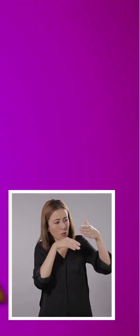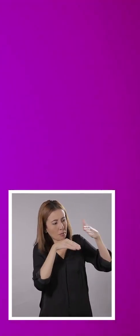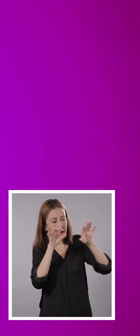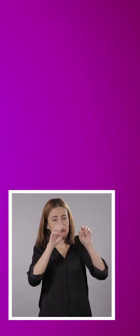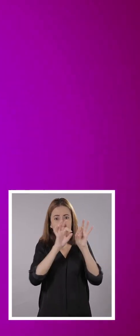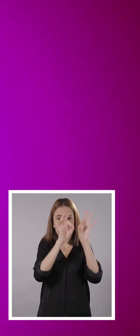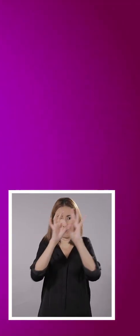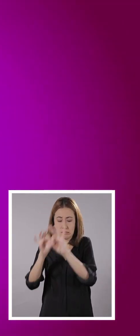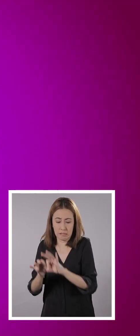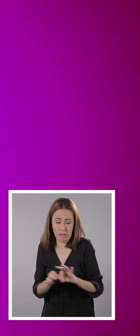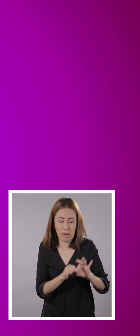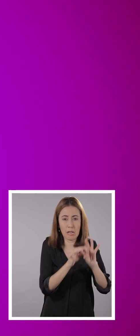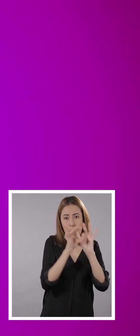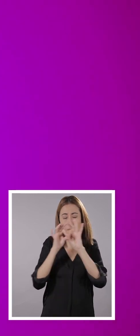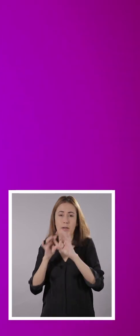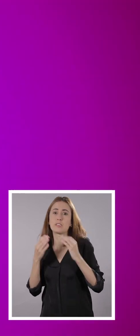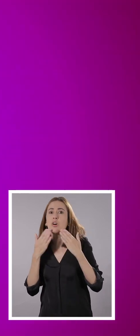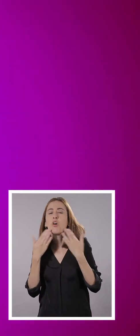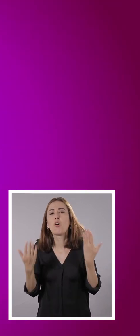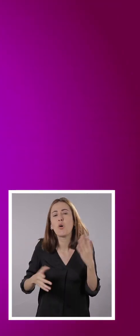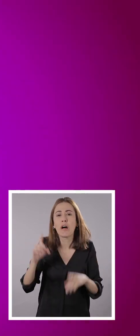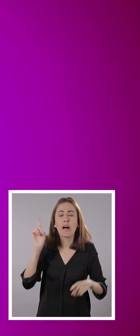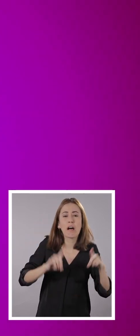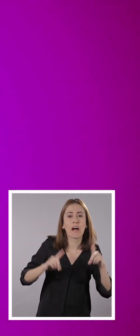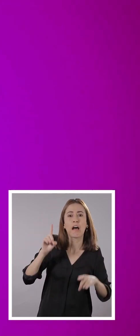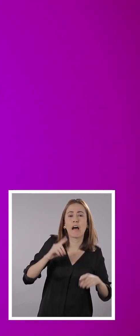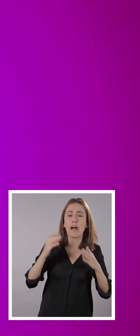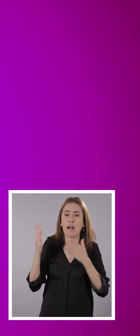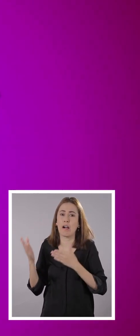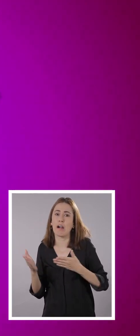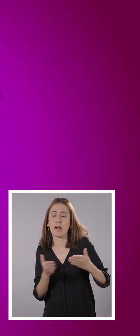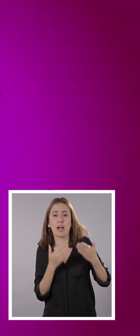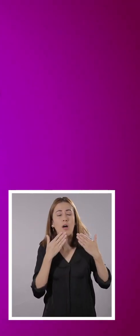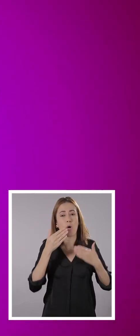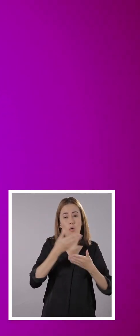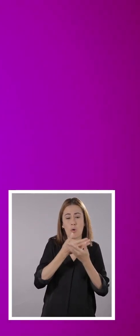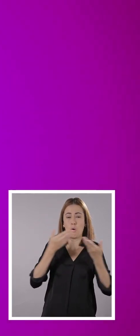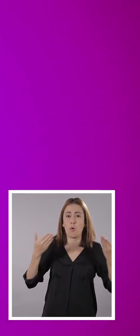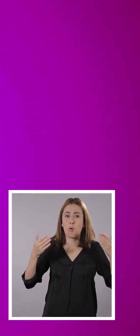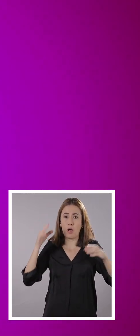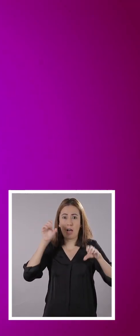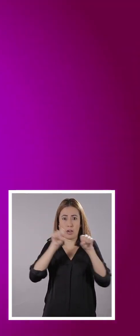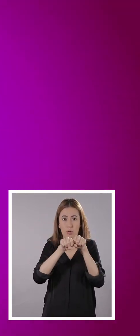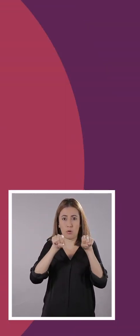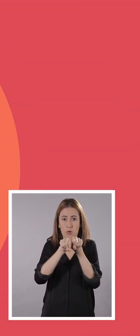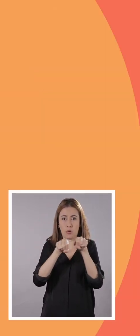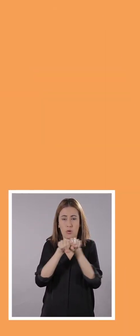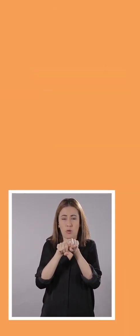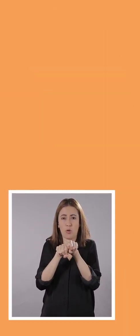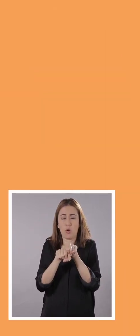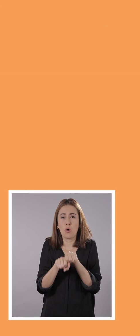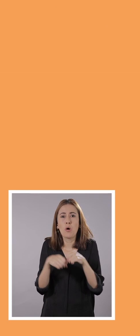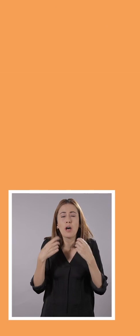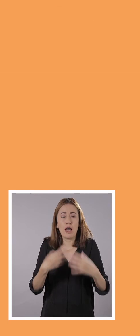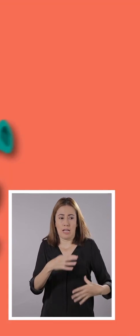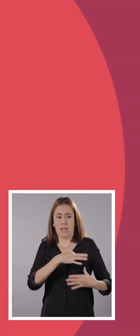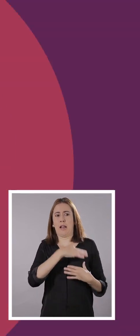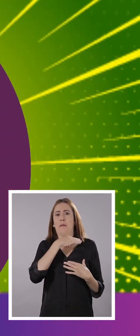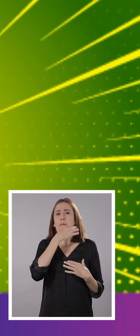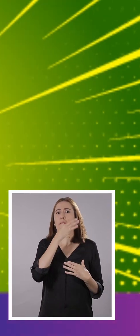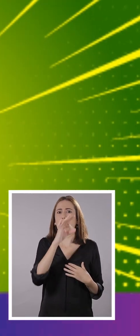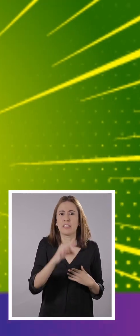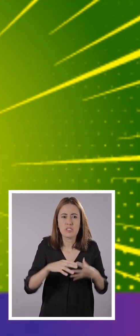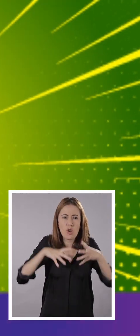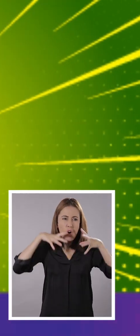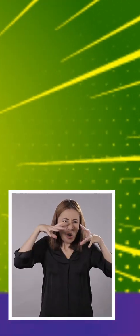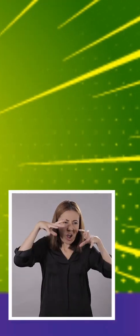zapatos, pues lo único que tenía en casa eran algunas bandejas de desinfección para los zapatos. Pero el bicho